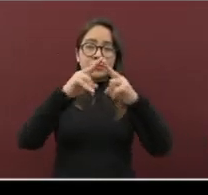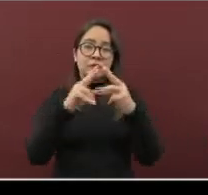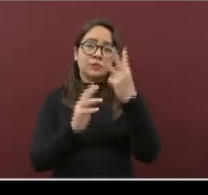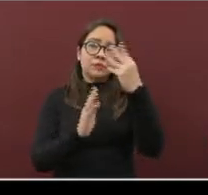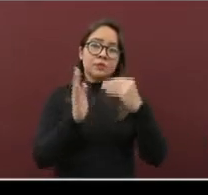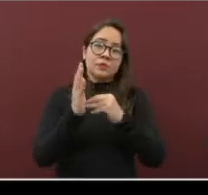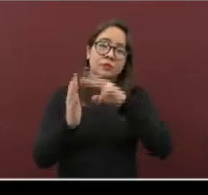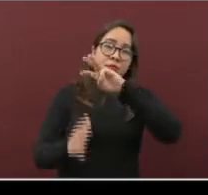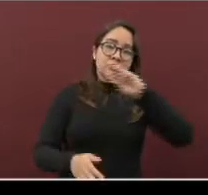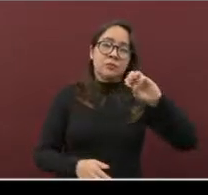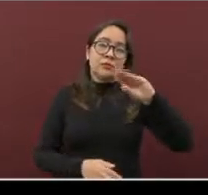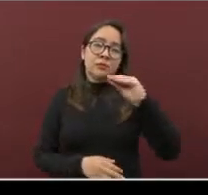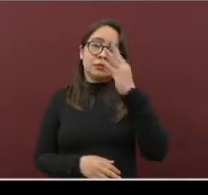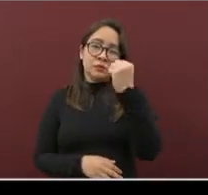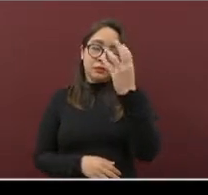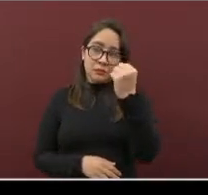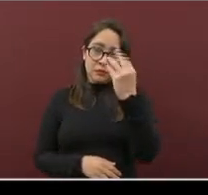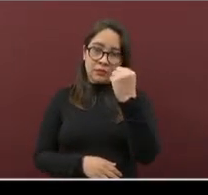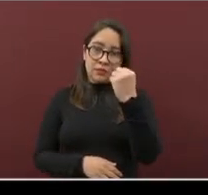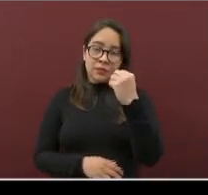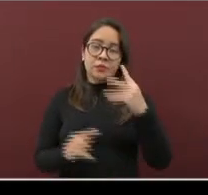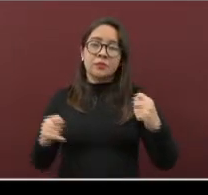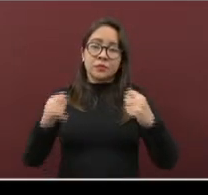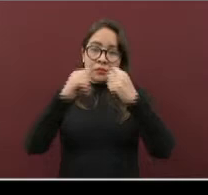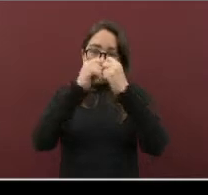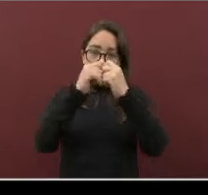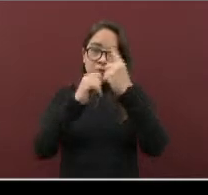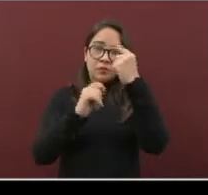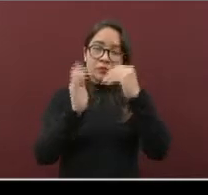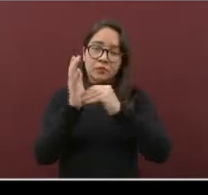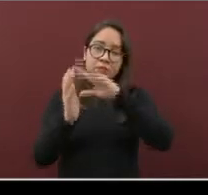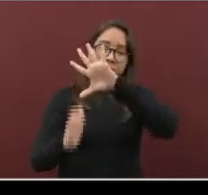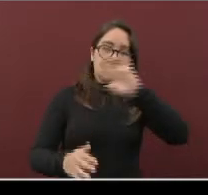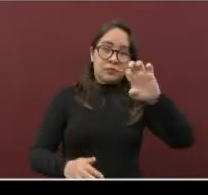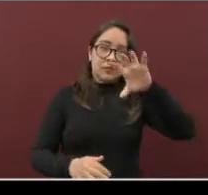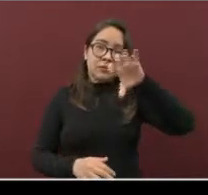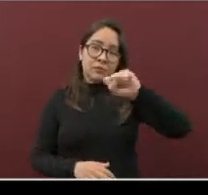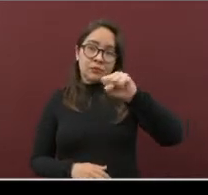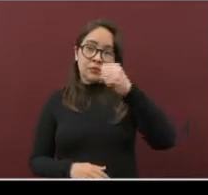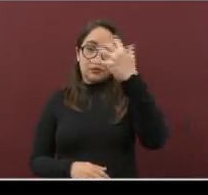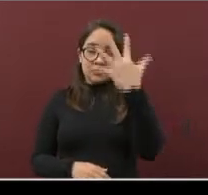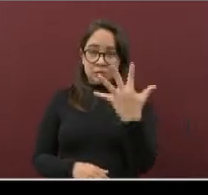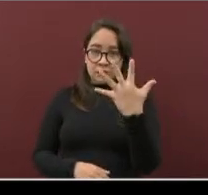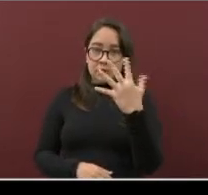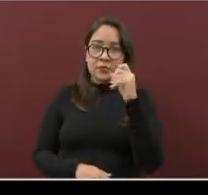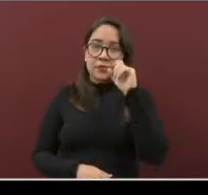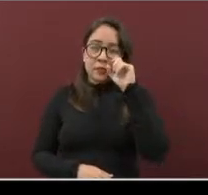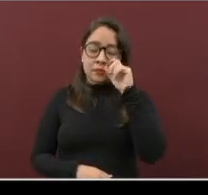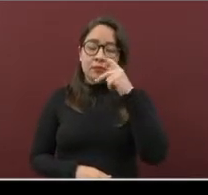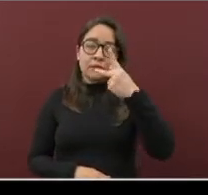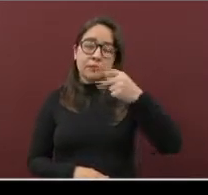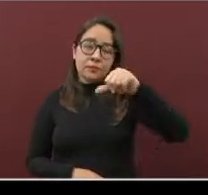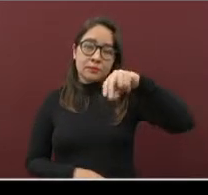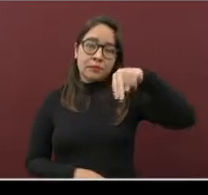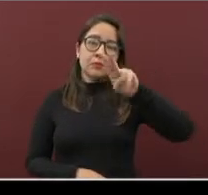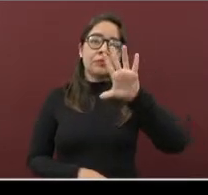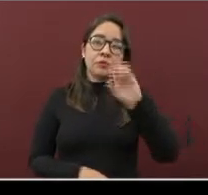,399 casos. Tuxpan, 1,565. Pánuco,